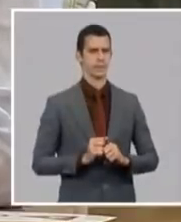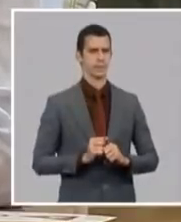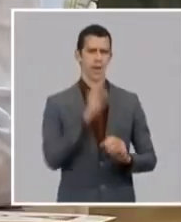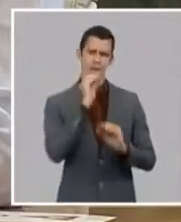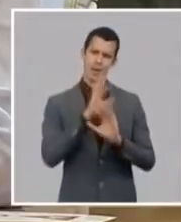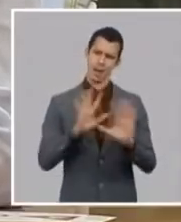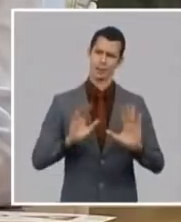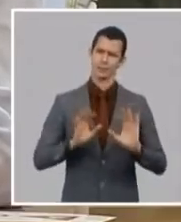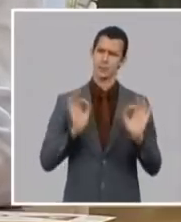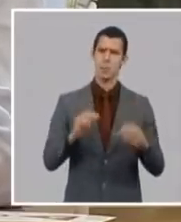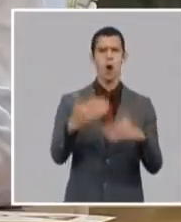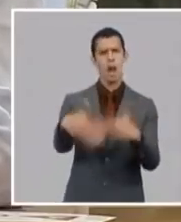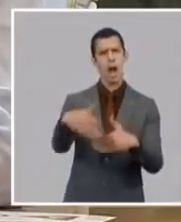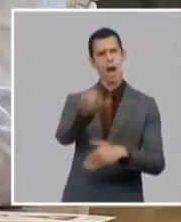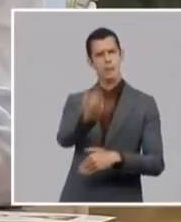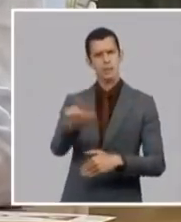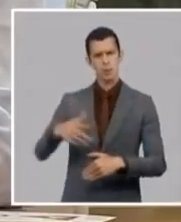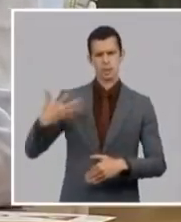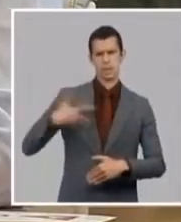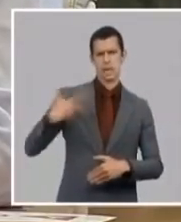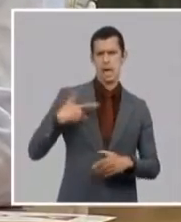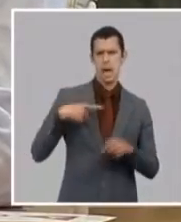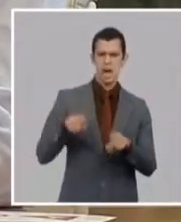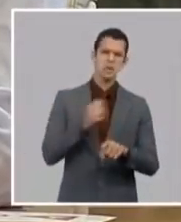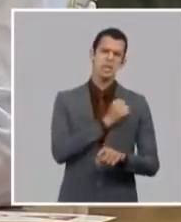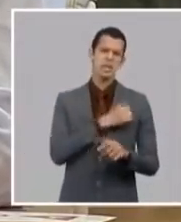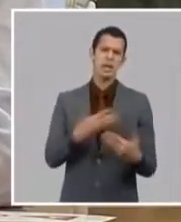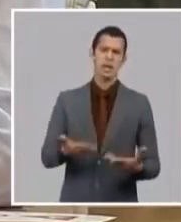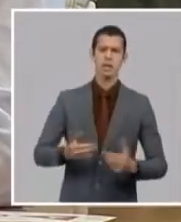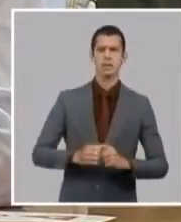responden a un plan extranjero que están irreconciliablemente